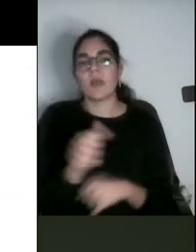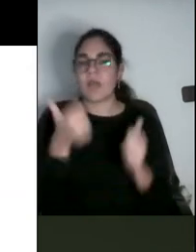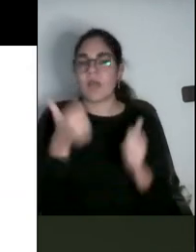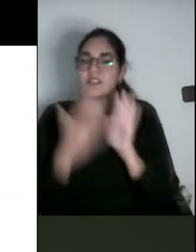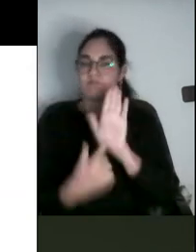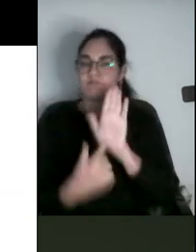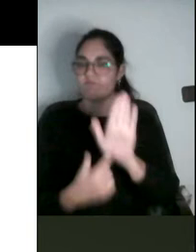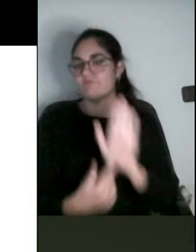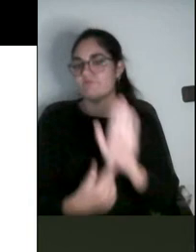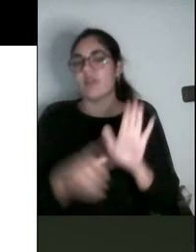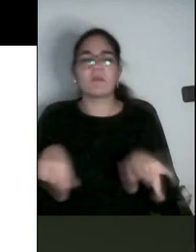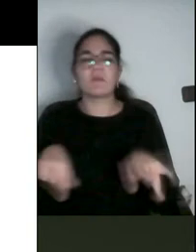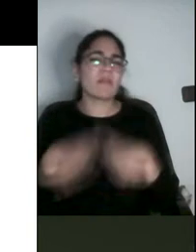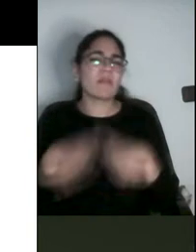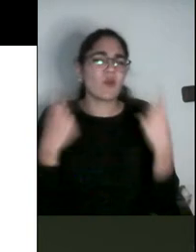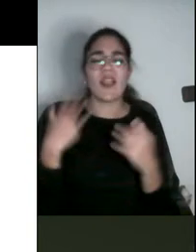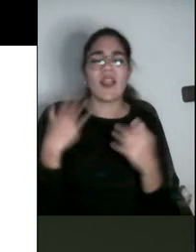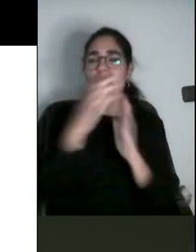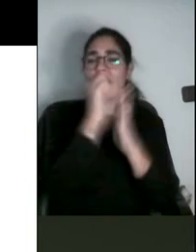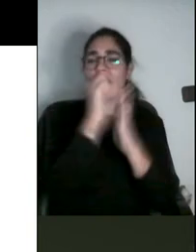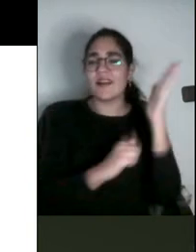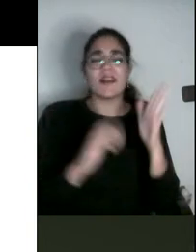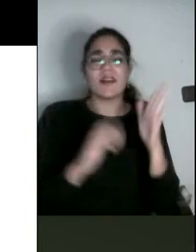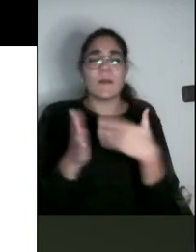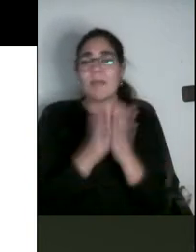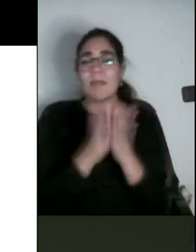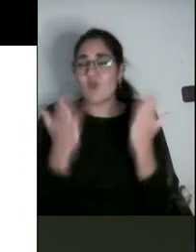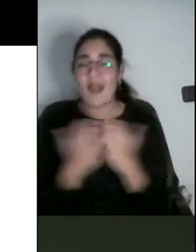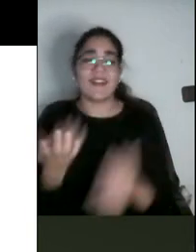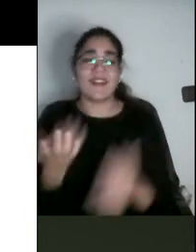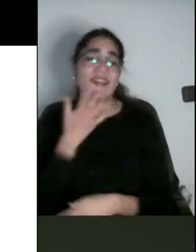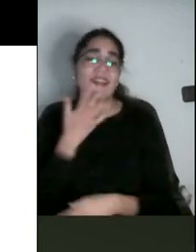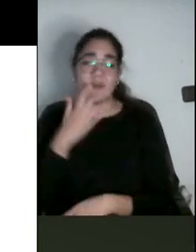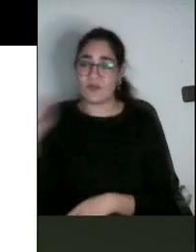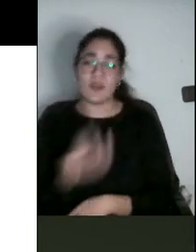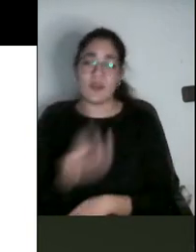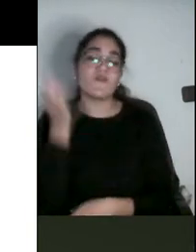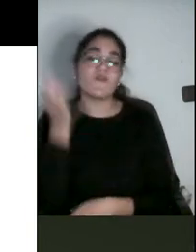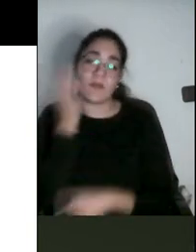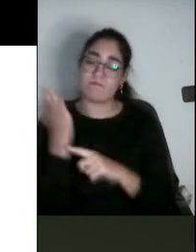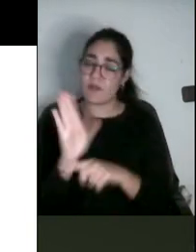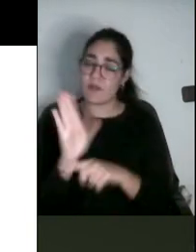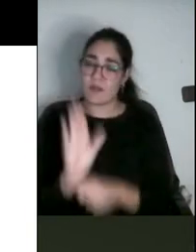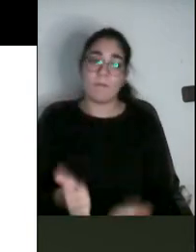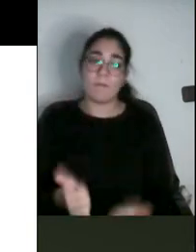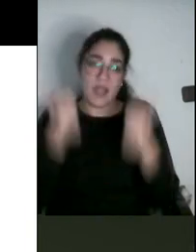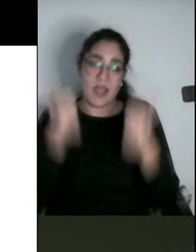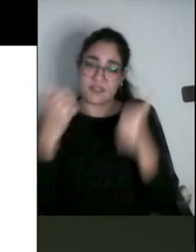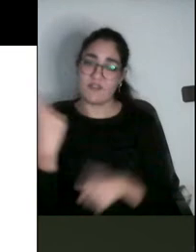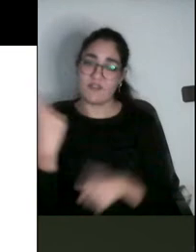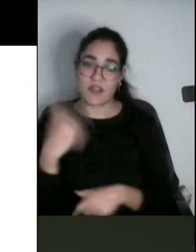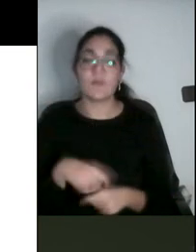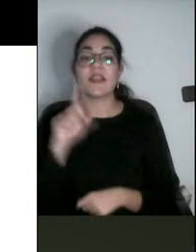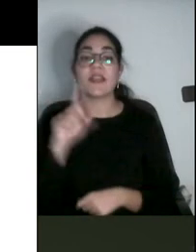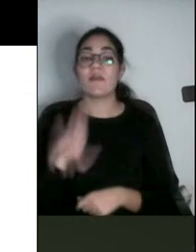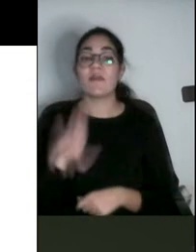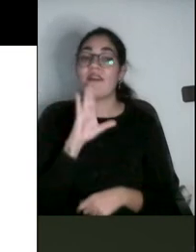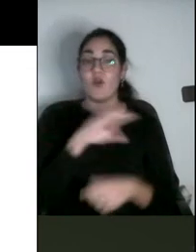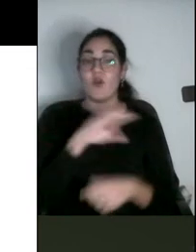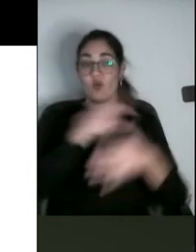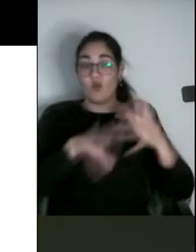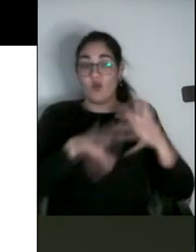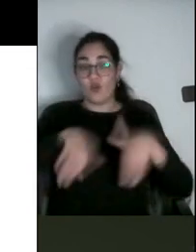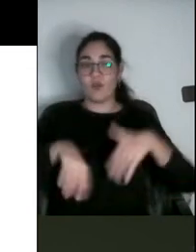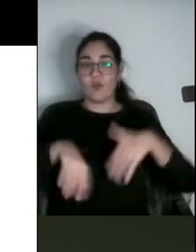los manuales, bien en los ejemplos. Por último, el apartado más controvertido fue el del lenguaje inclusivo, como siempre, pues